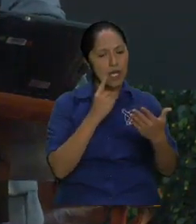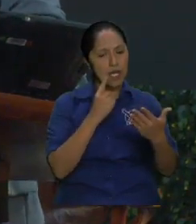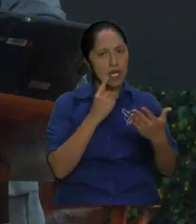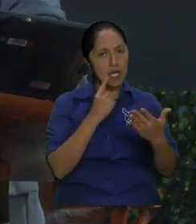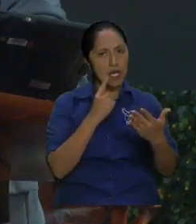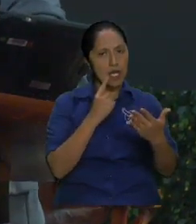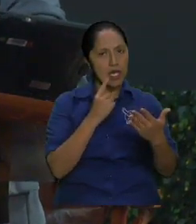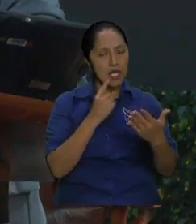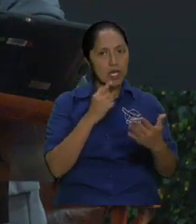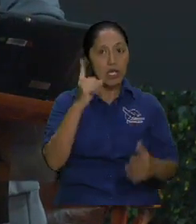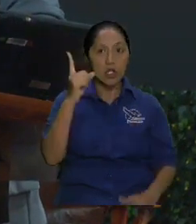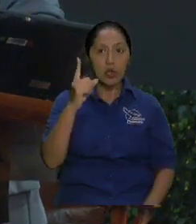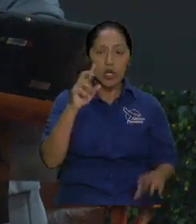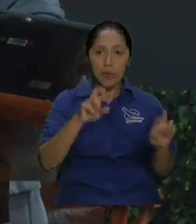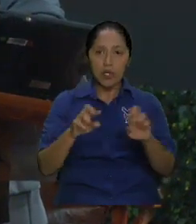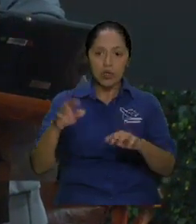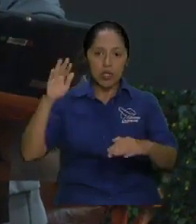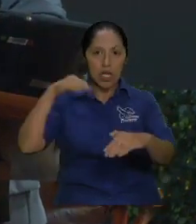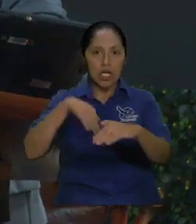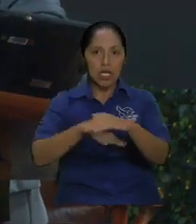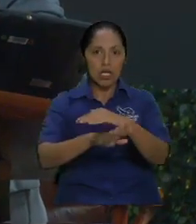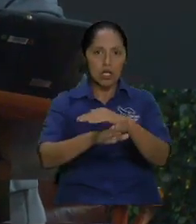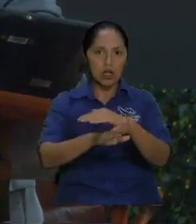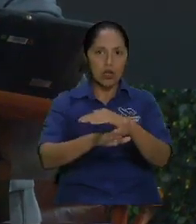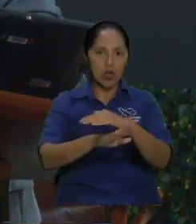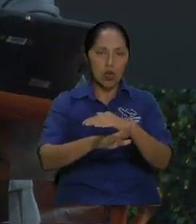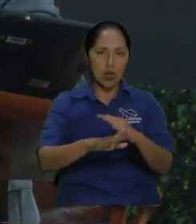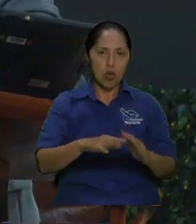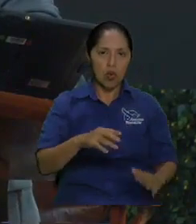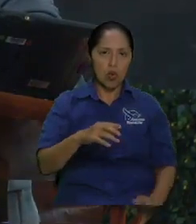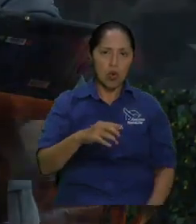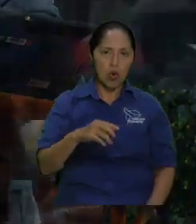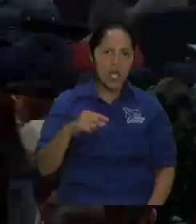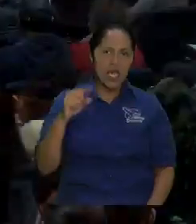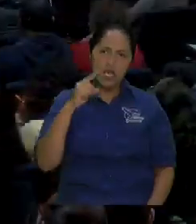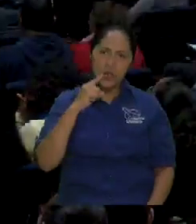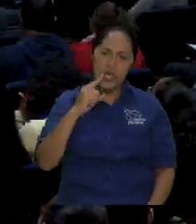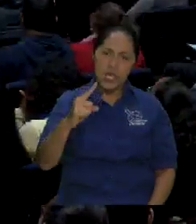con que no está haciendo está estudiando en la biblia